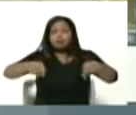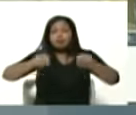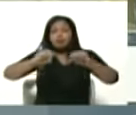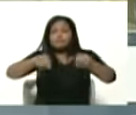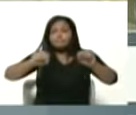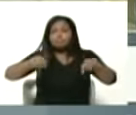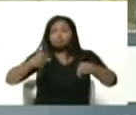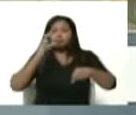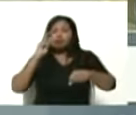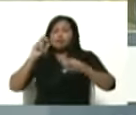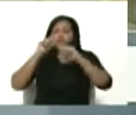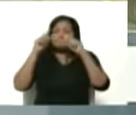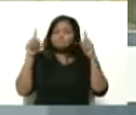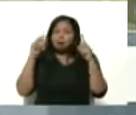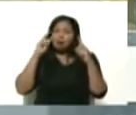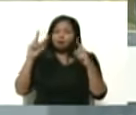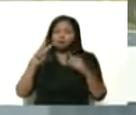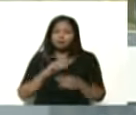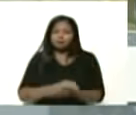increíble